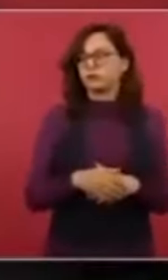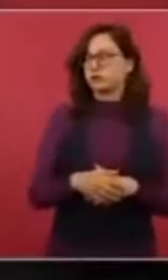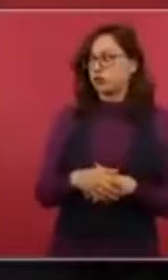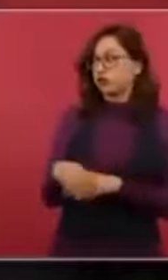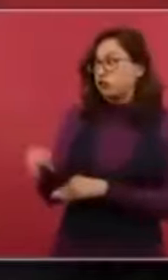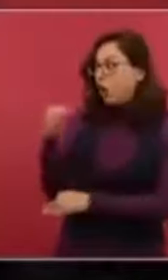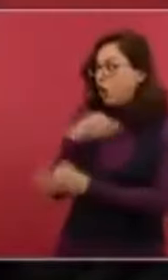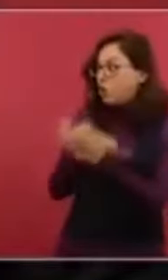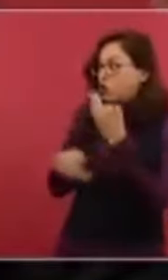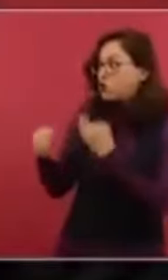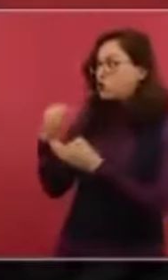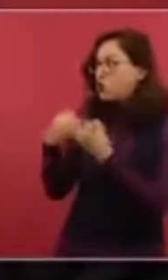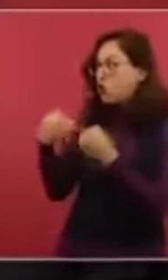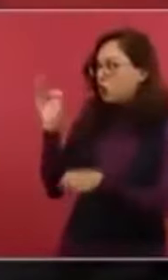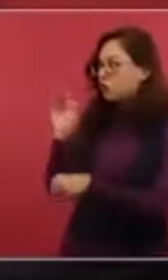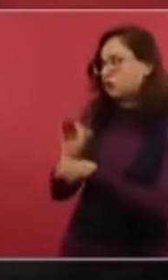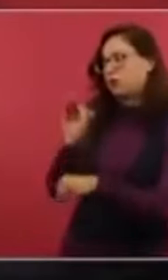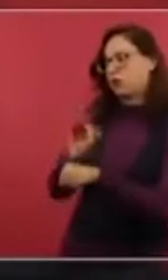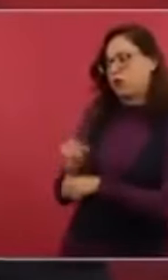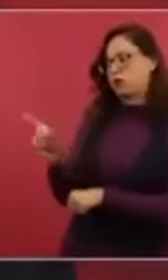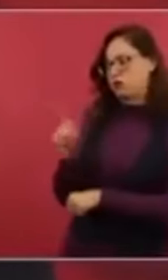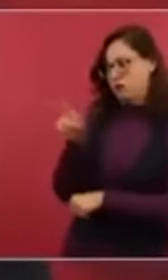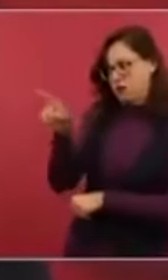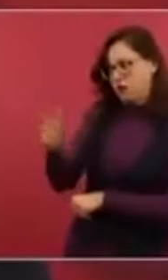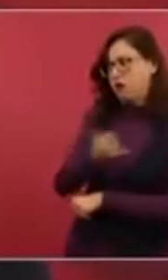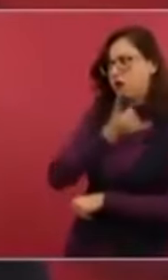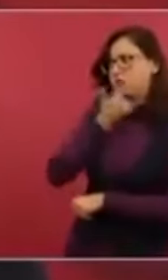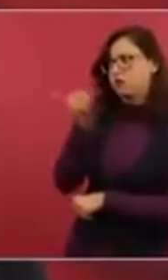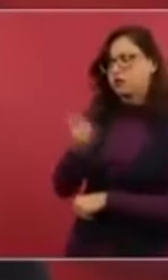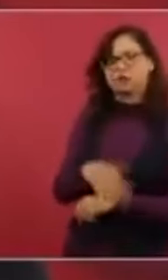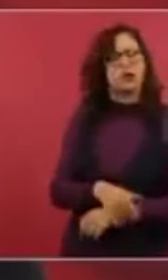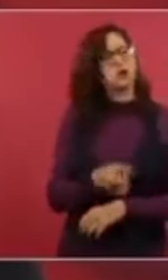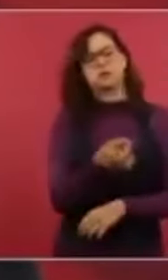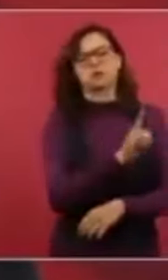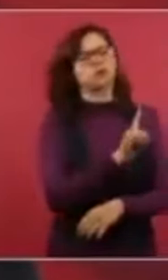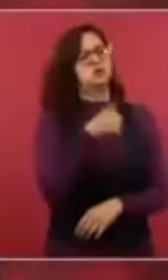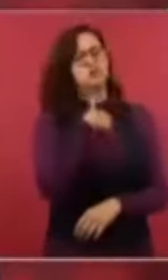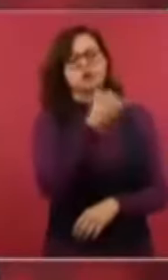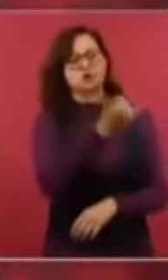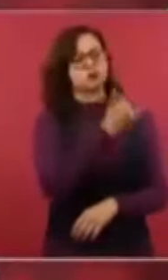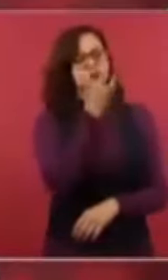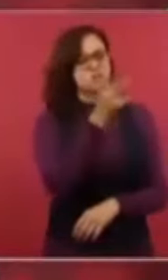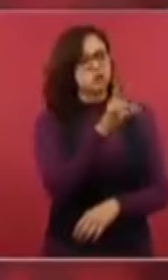que son dos posturas distintas,